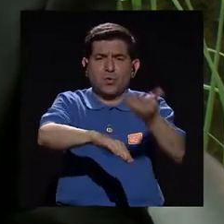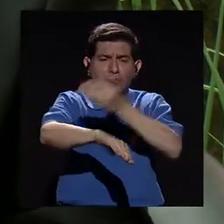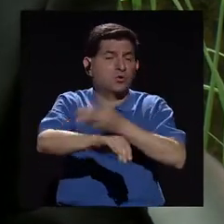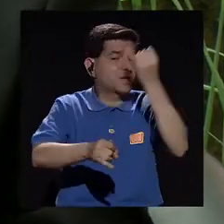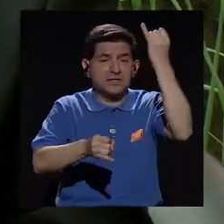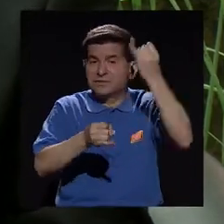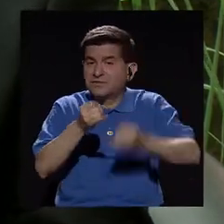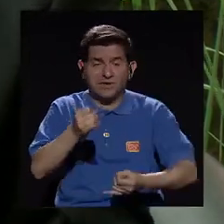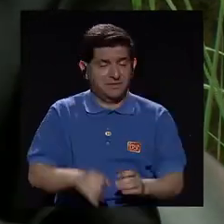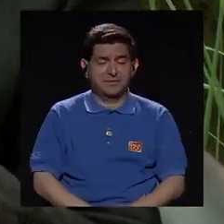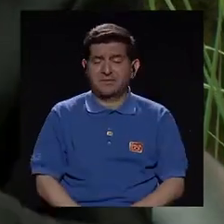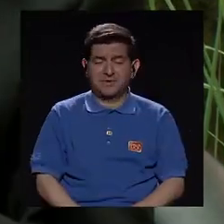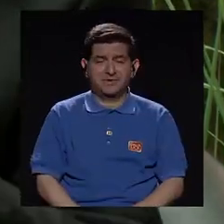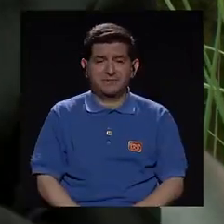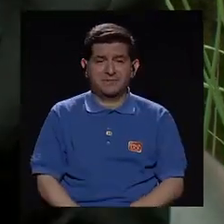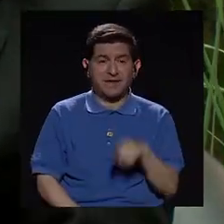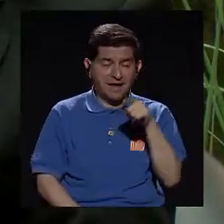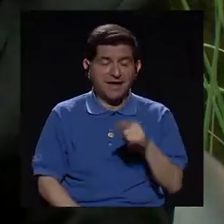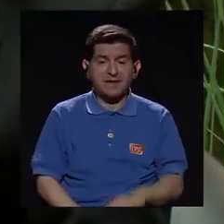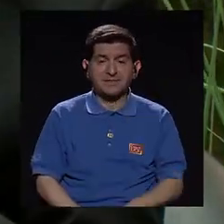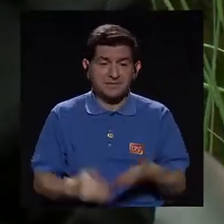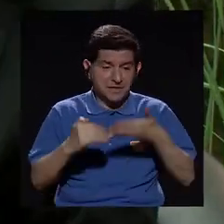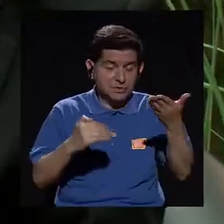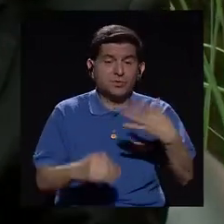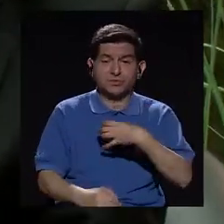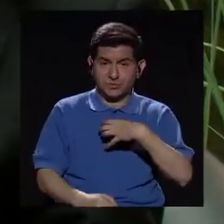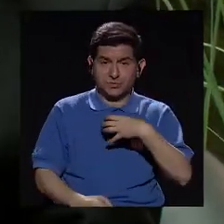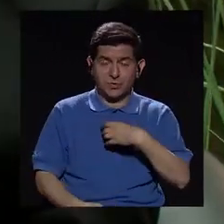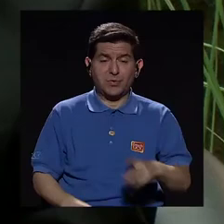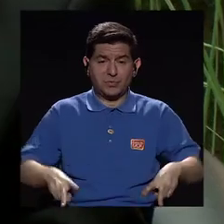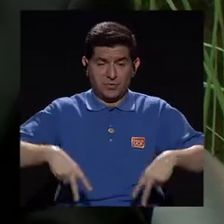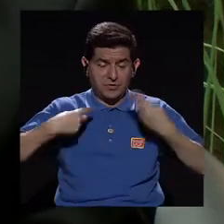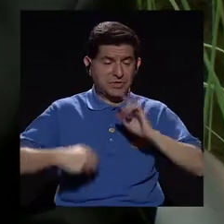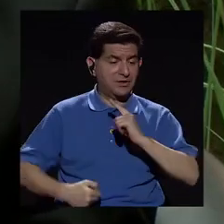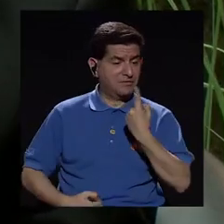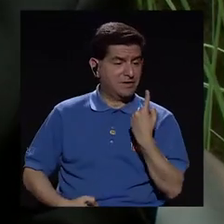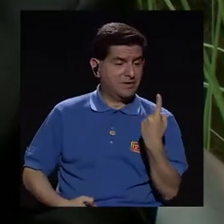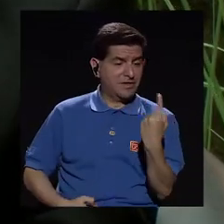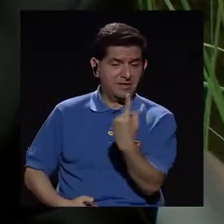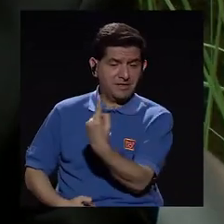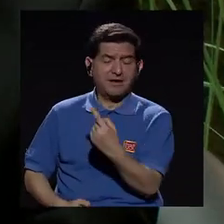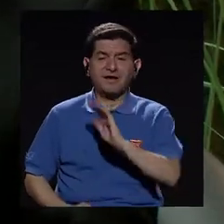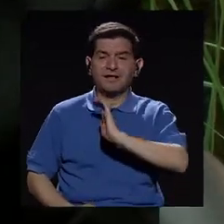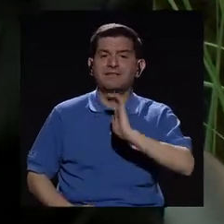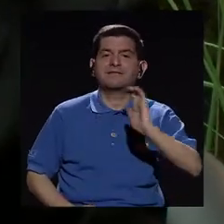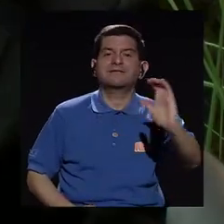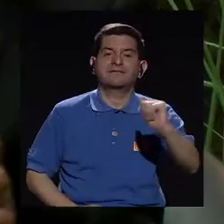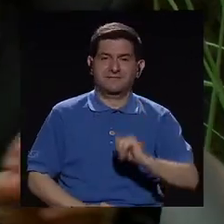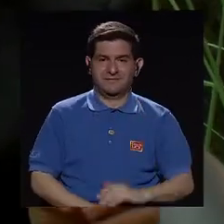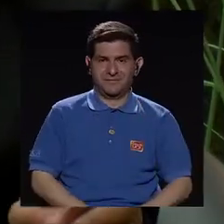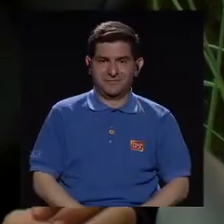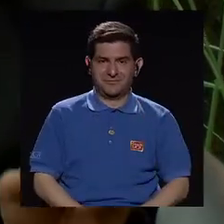de leerse, ¿verdad? Todos esos aspectos que ya son muy propios de la vida de cada niño, ¿verdad?